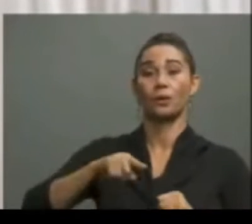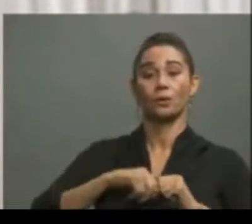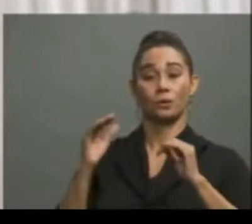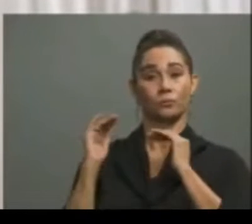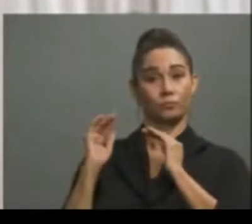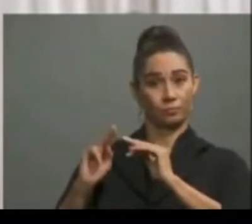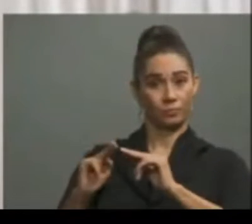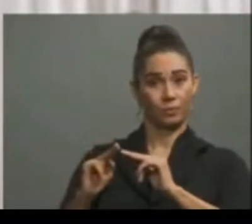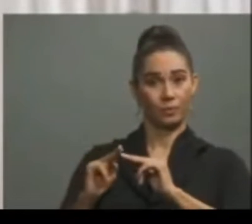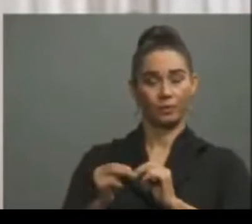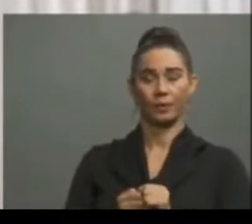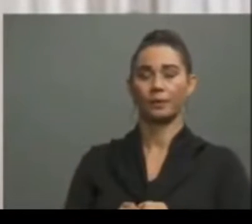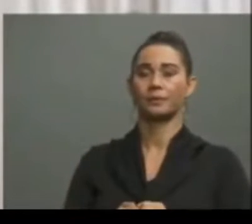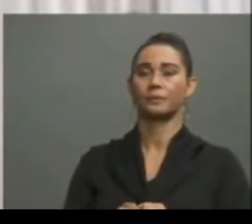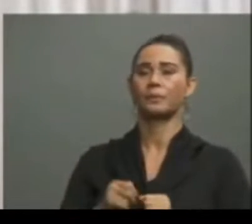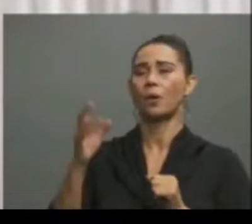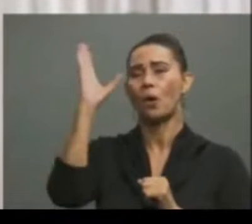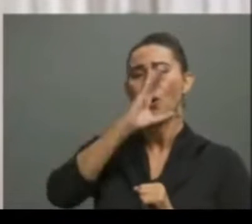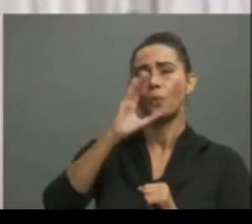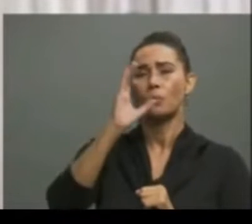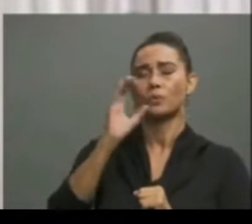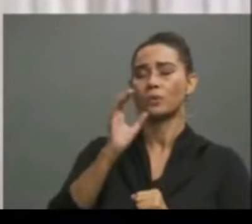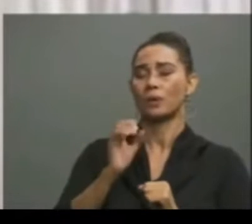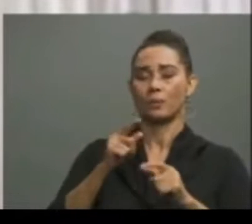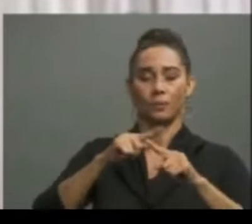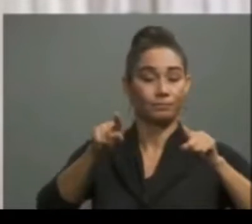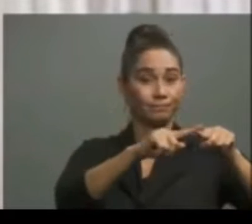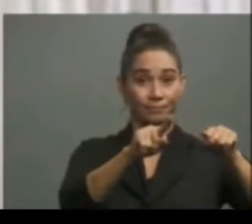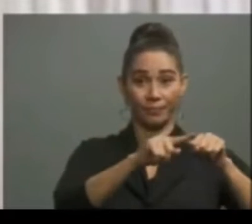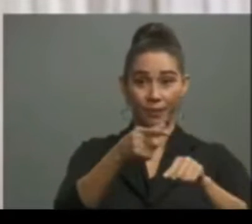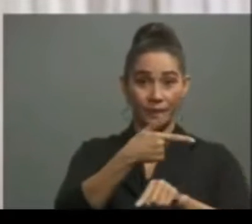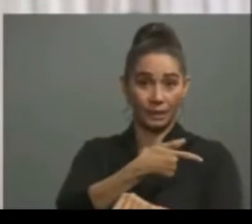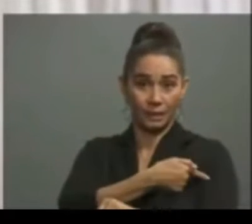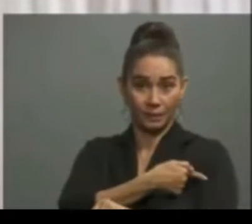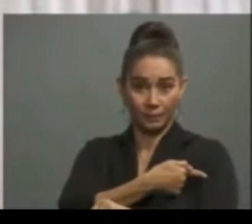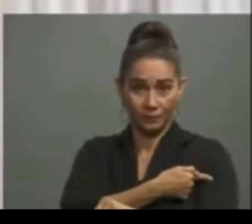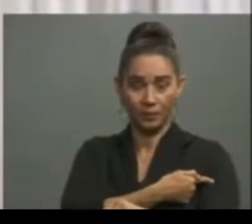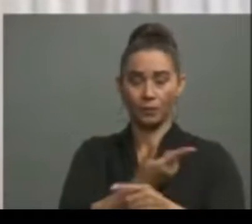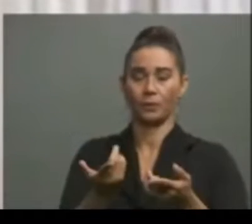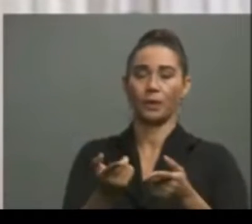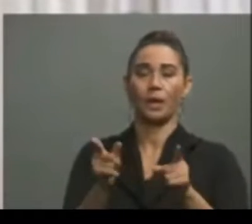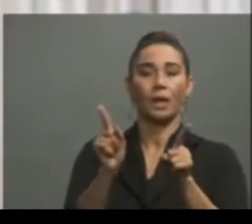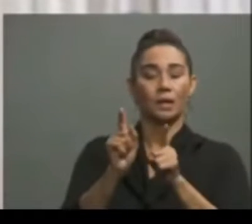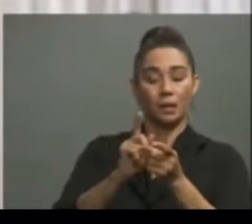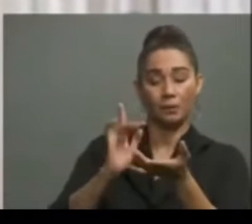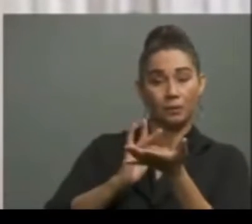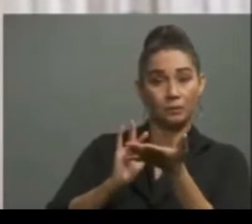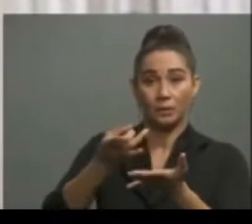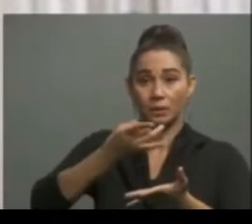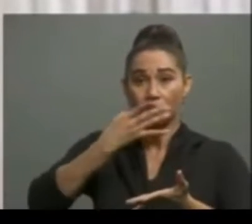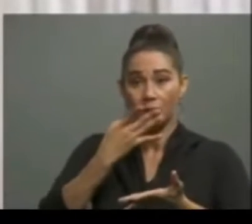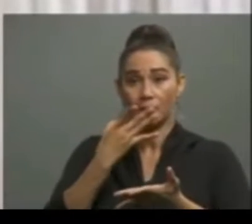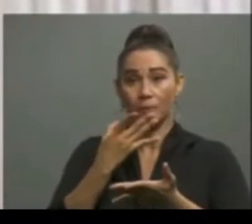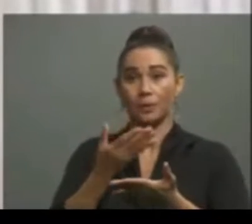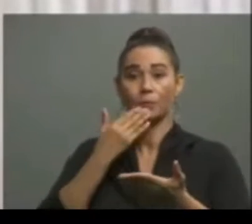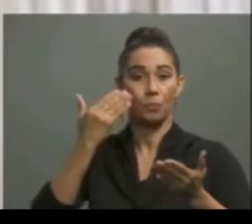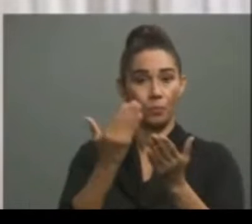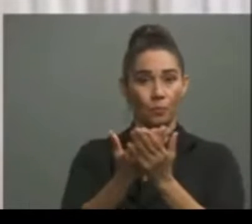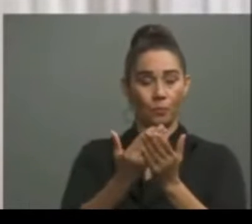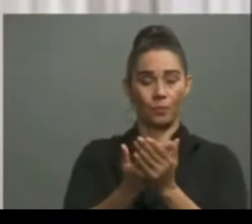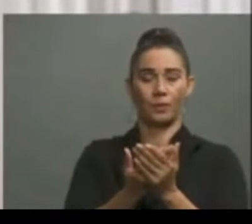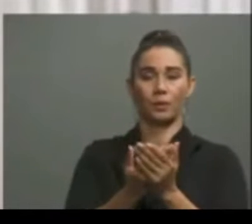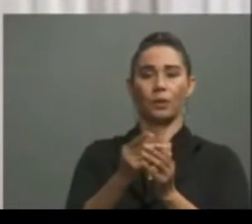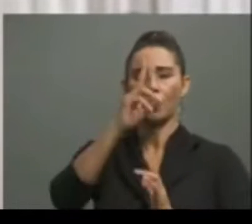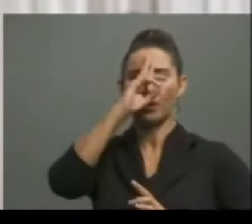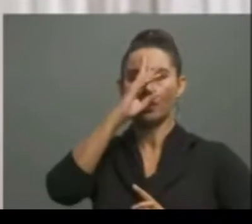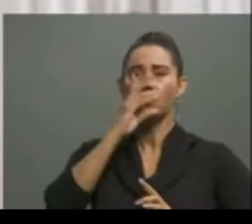vanguardia, apostamos por contratar la mayor variedad de vacunas, aplicamos tratamientos novedosos y fuimos de los primeros en el